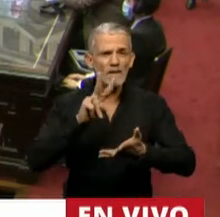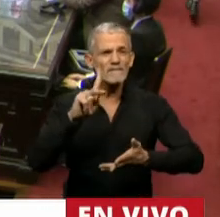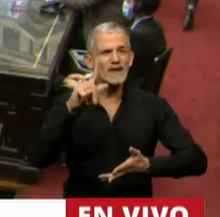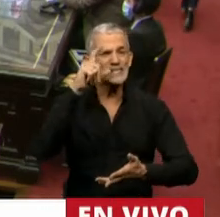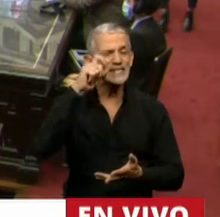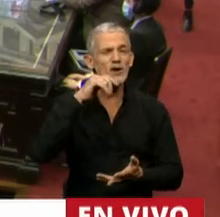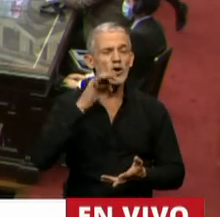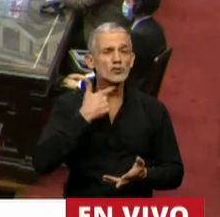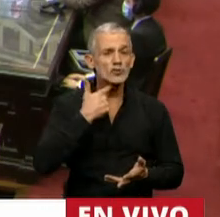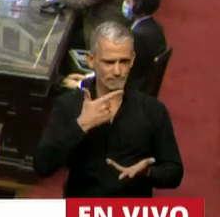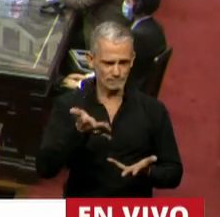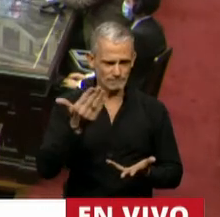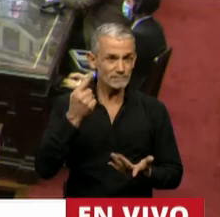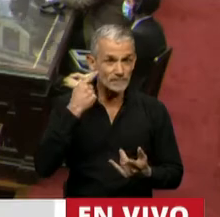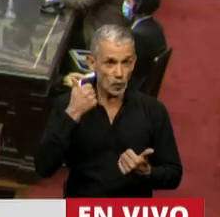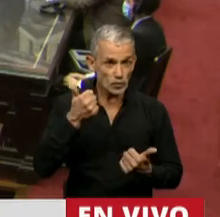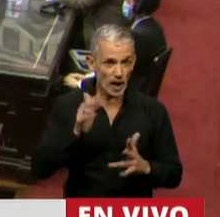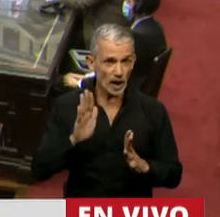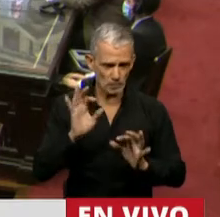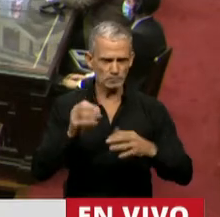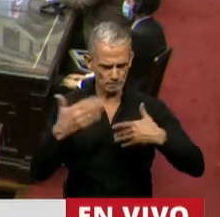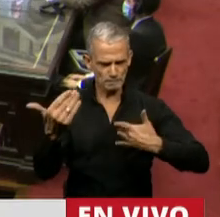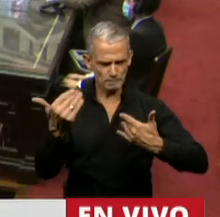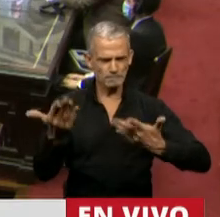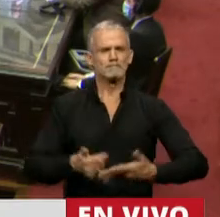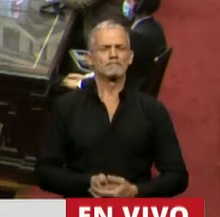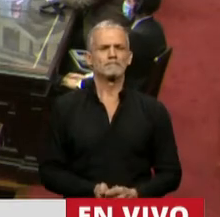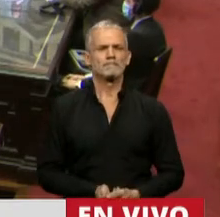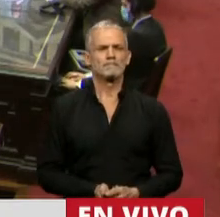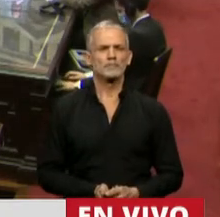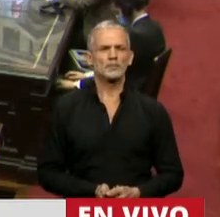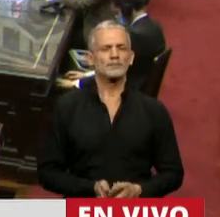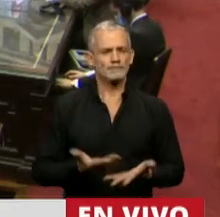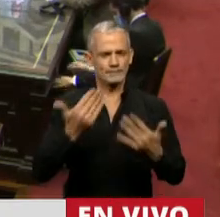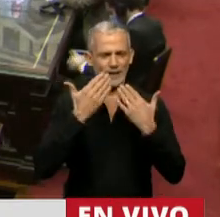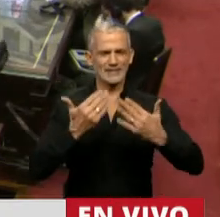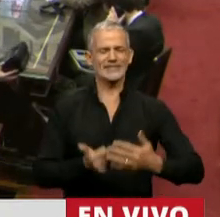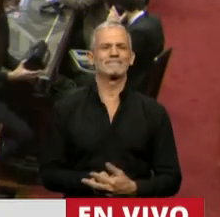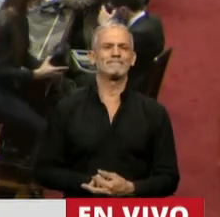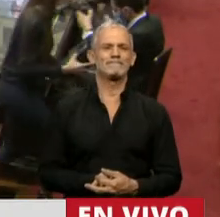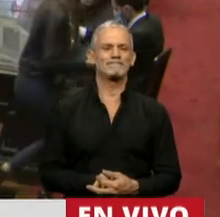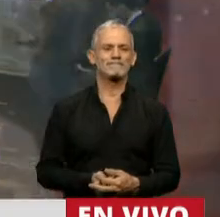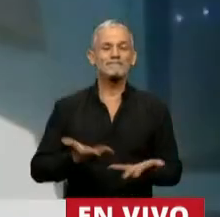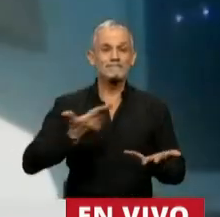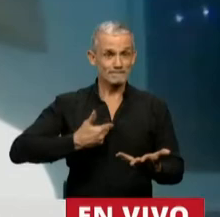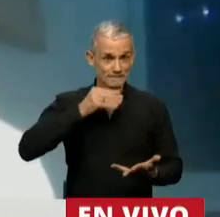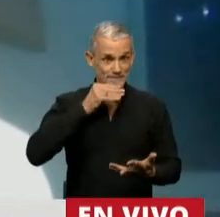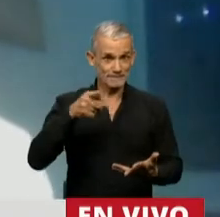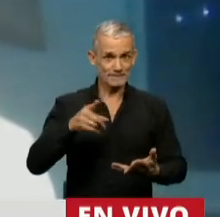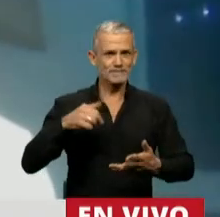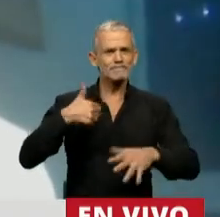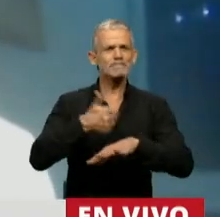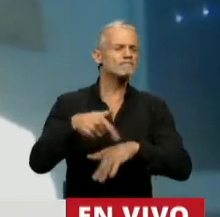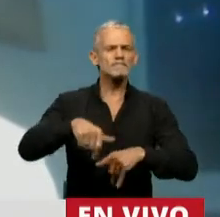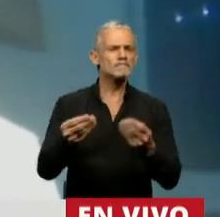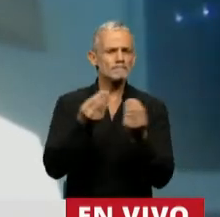Diputada Avanti. ¿Me escucha, Presidenta? Avanti, Avanti. Gracias. Señor Presidente, estamos